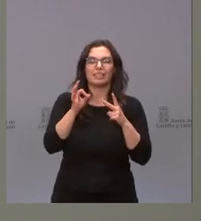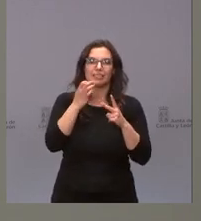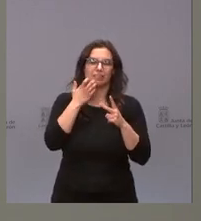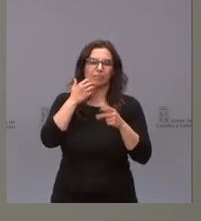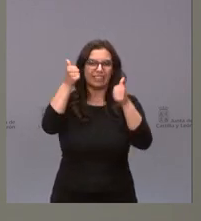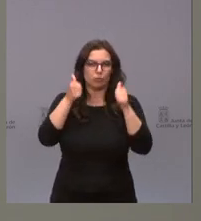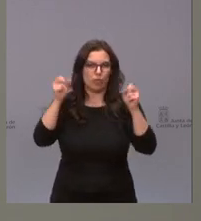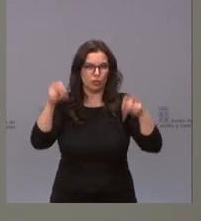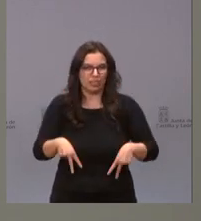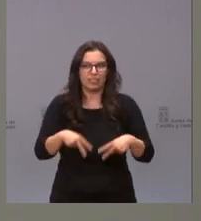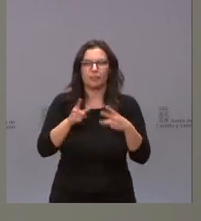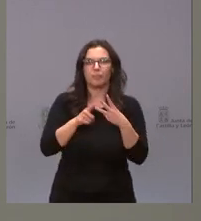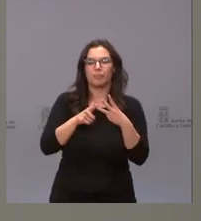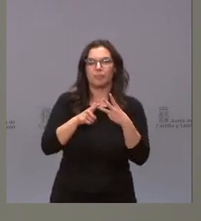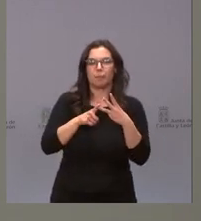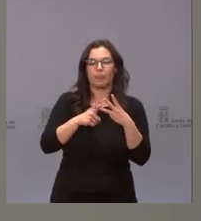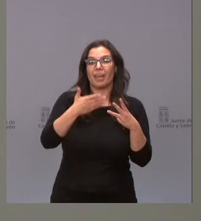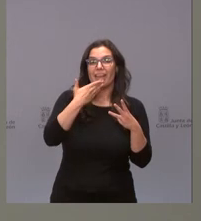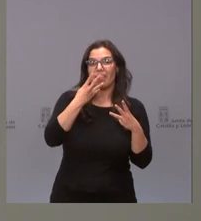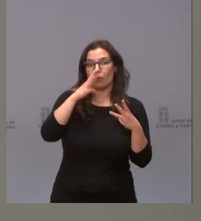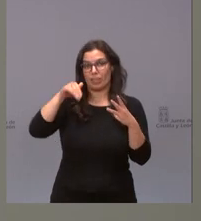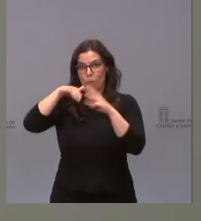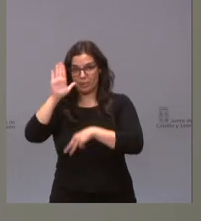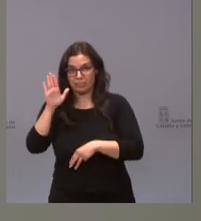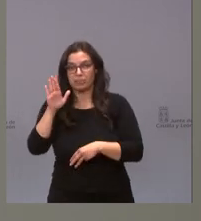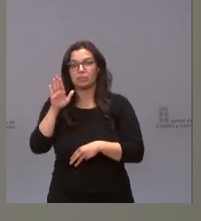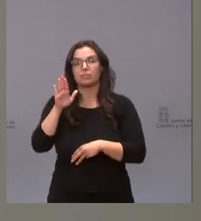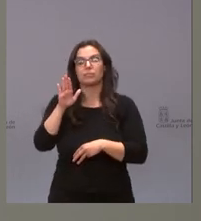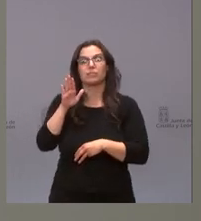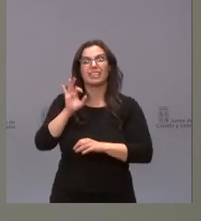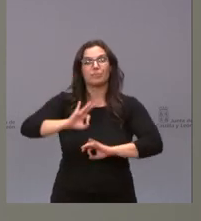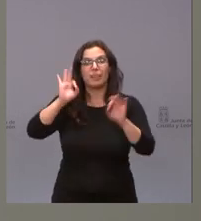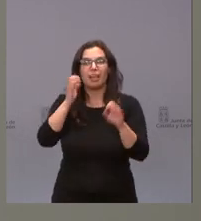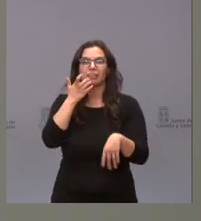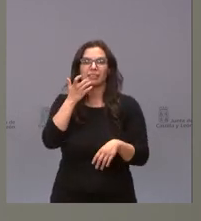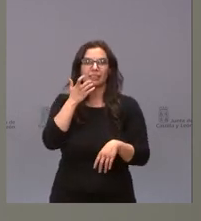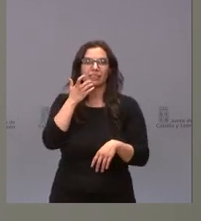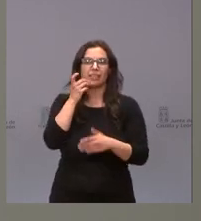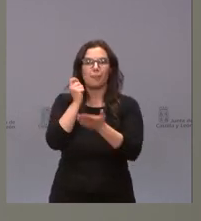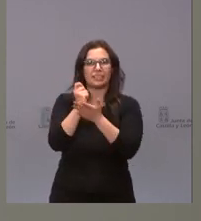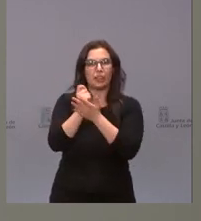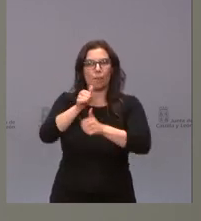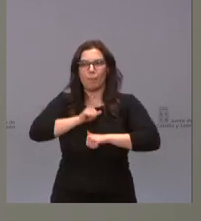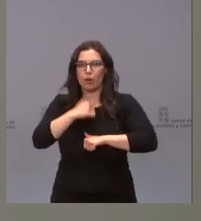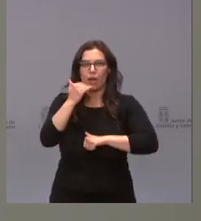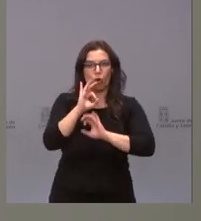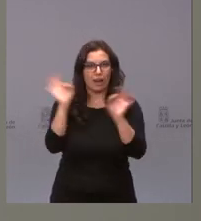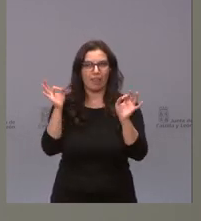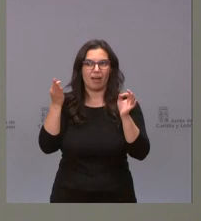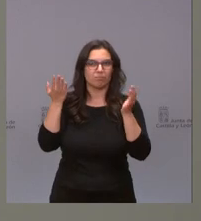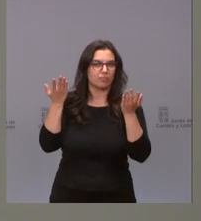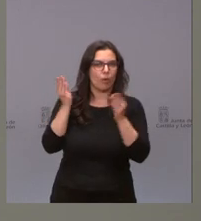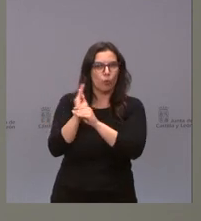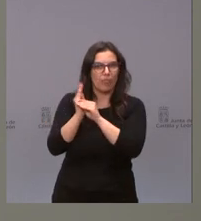cualificación, mayores de 45 años, especialmente para quienes carecen de prestaciones y tengan cargas familiares,